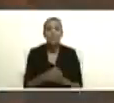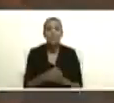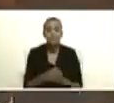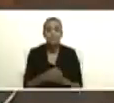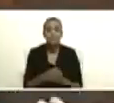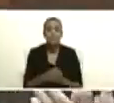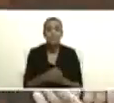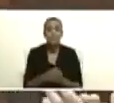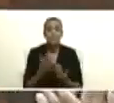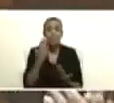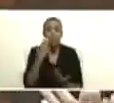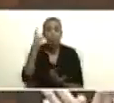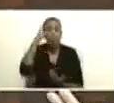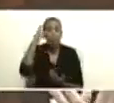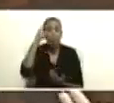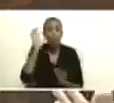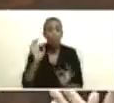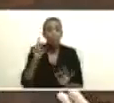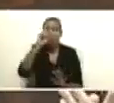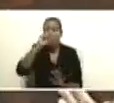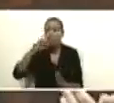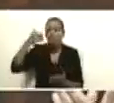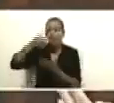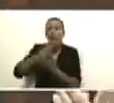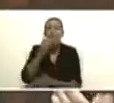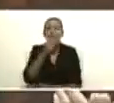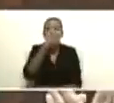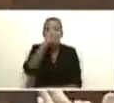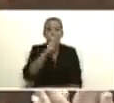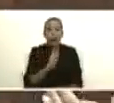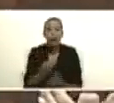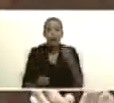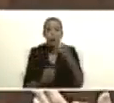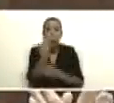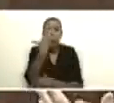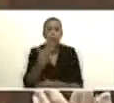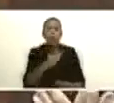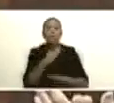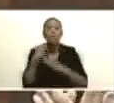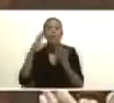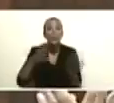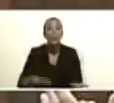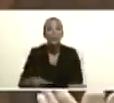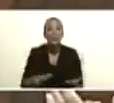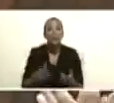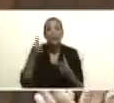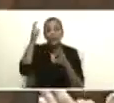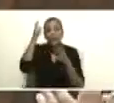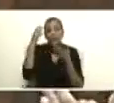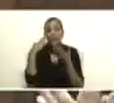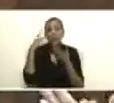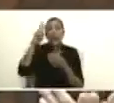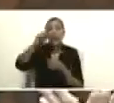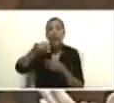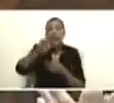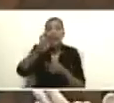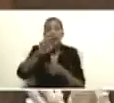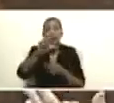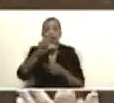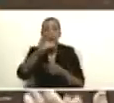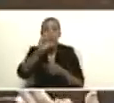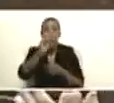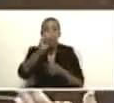porque hoy se cumplen 10 años de la partida física del gran Nelson Mandela